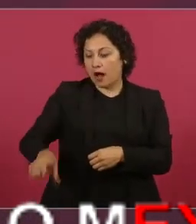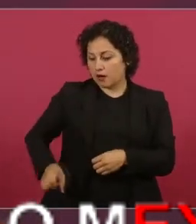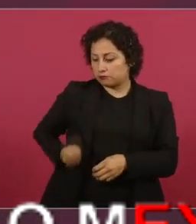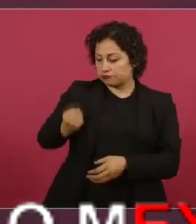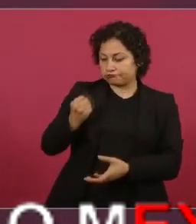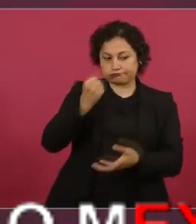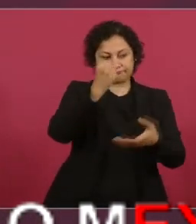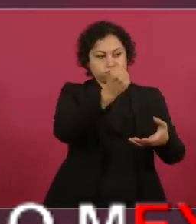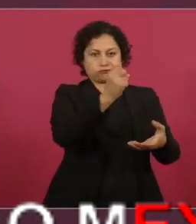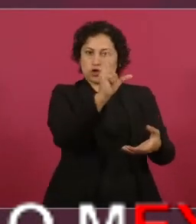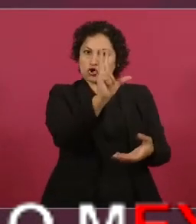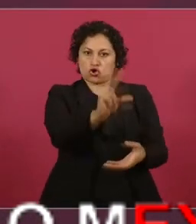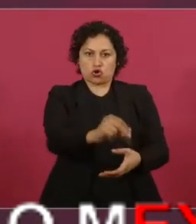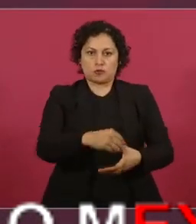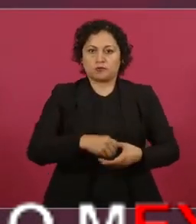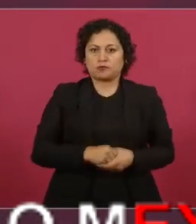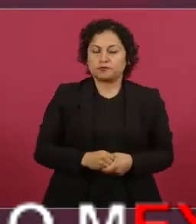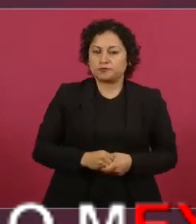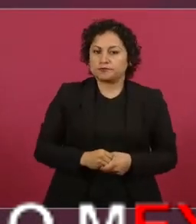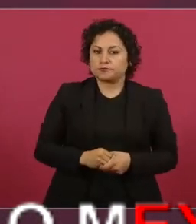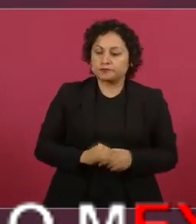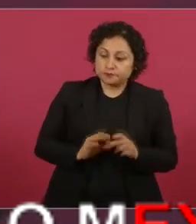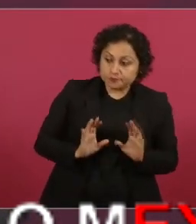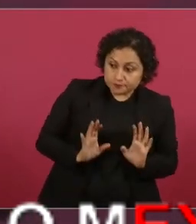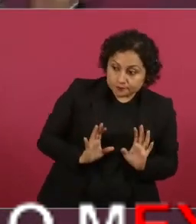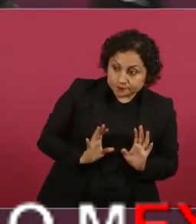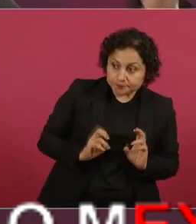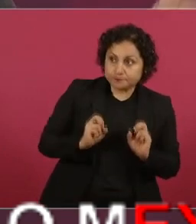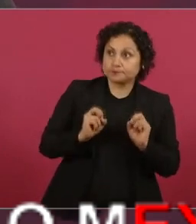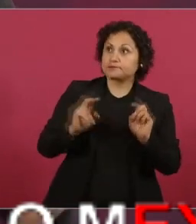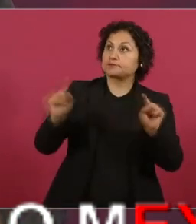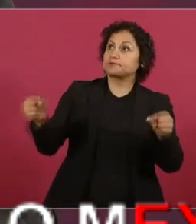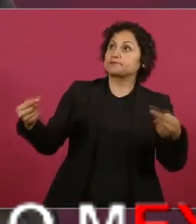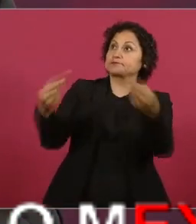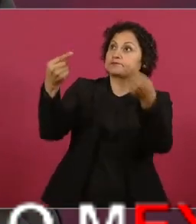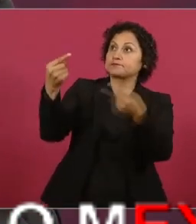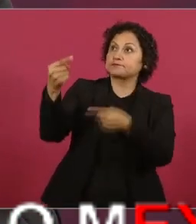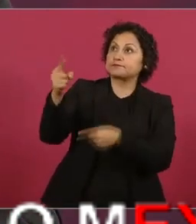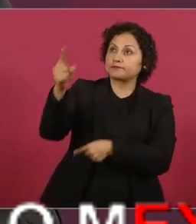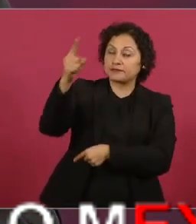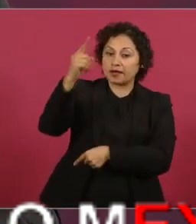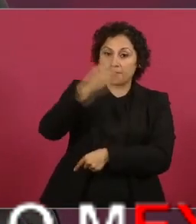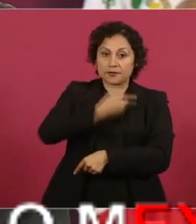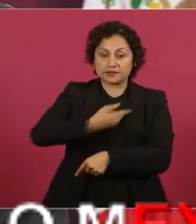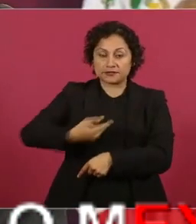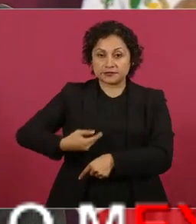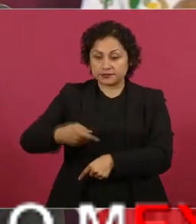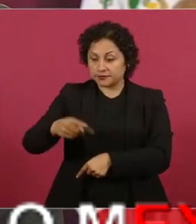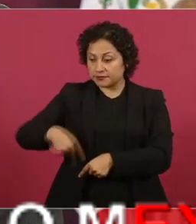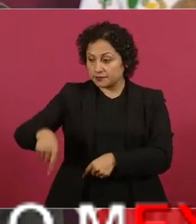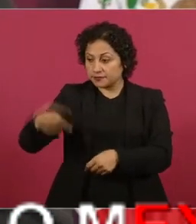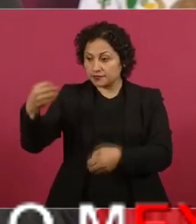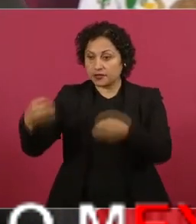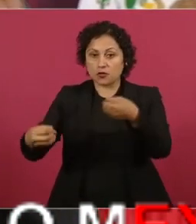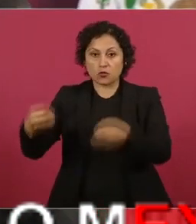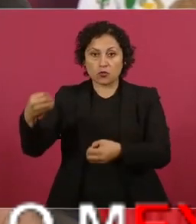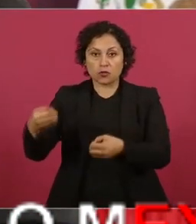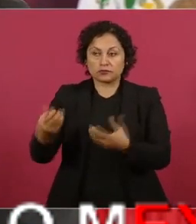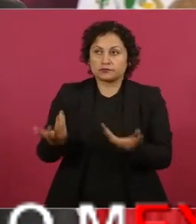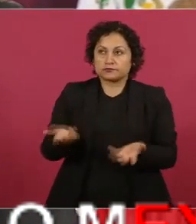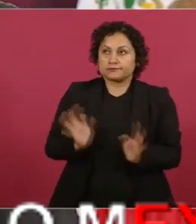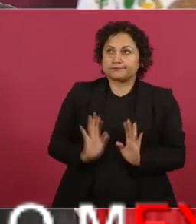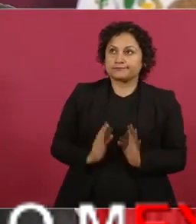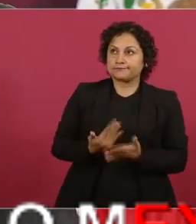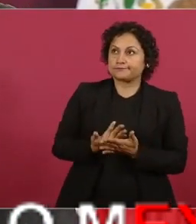Entonces, tenemos que esperar a ver qué van a resolver ellos mismos sobre este